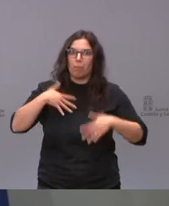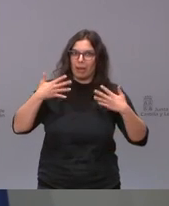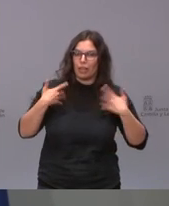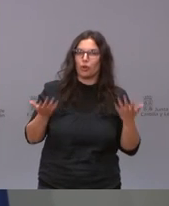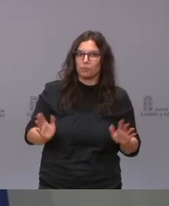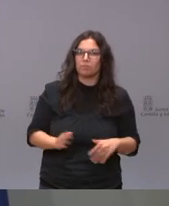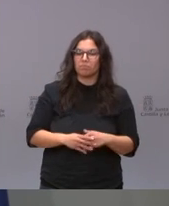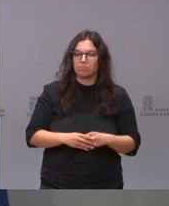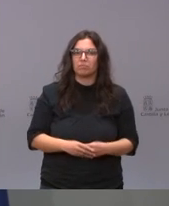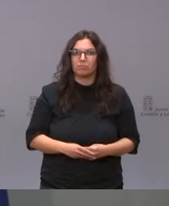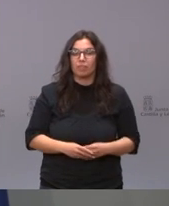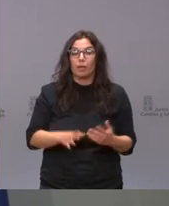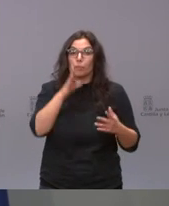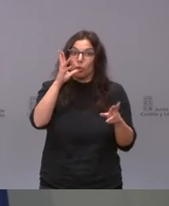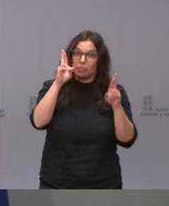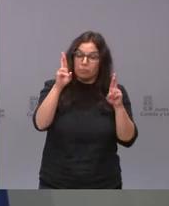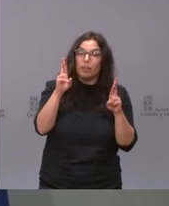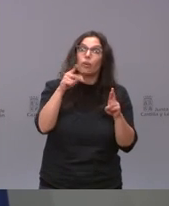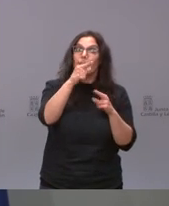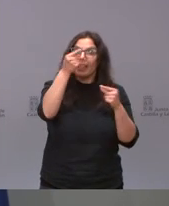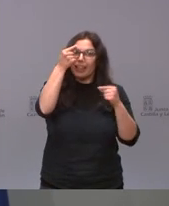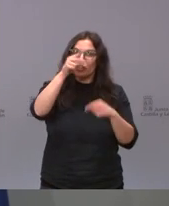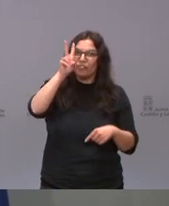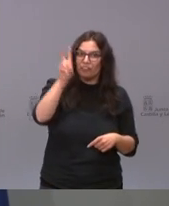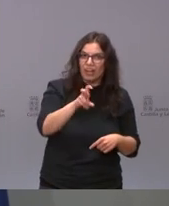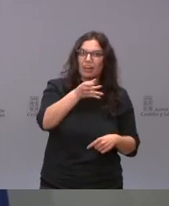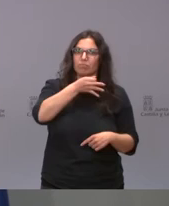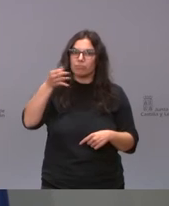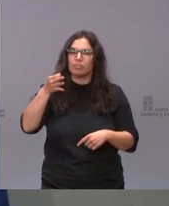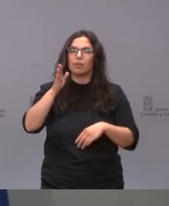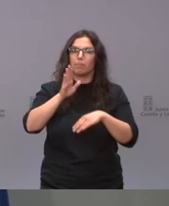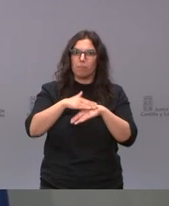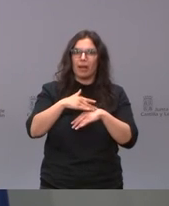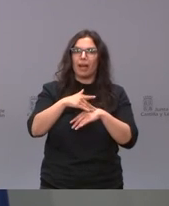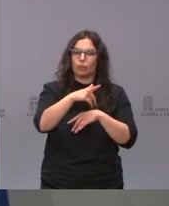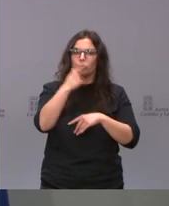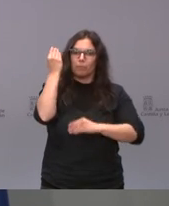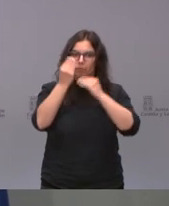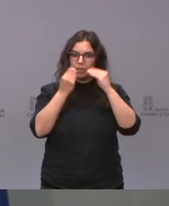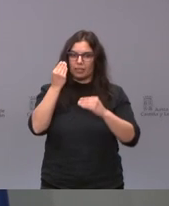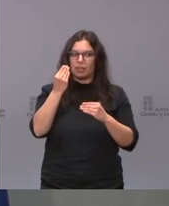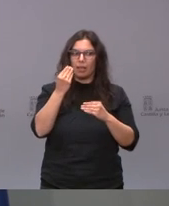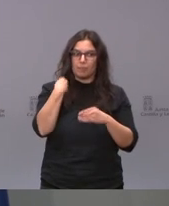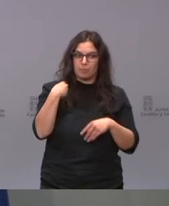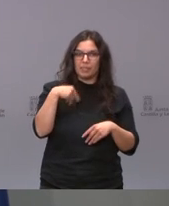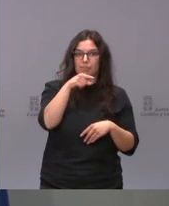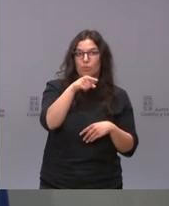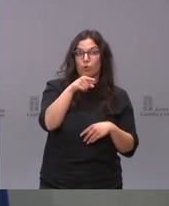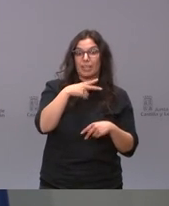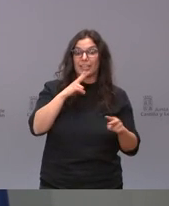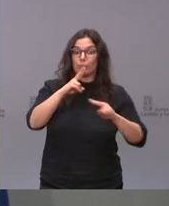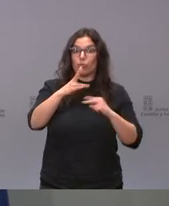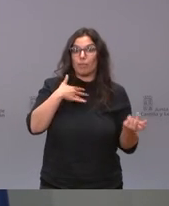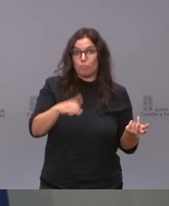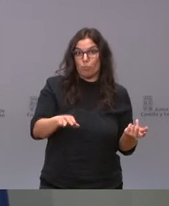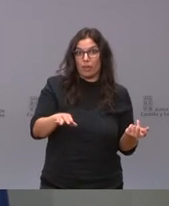mucho porque espero que estos datos sirvan efectivamente para hacerse esa pregunta que usted se hace y esa pregunta se puede contestar